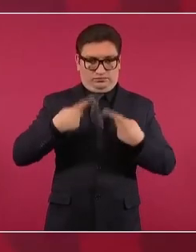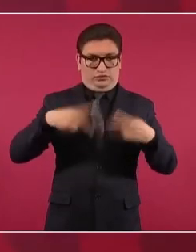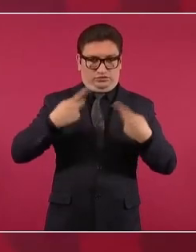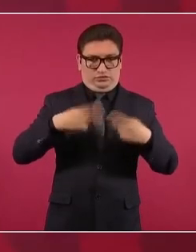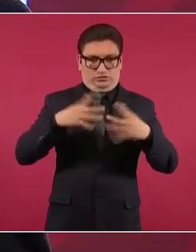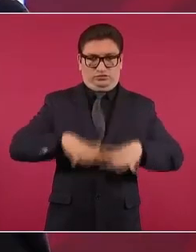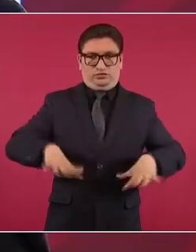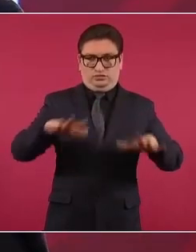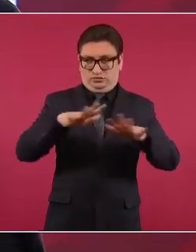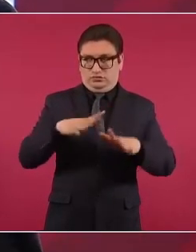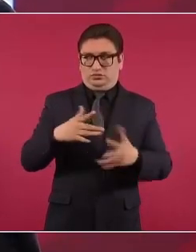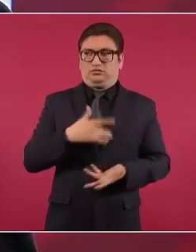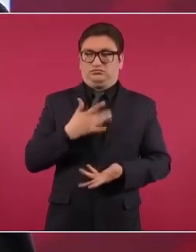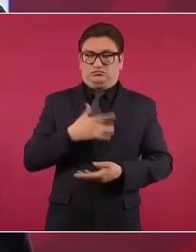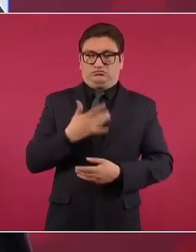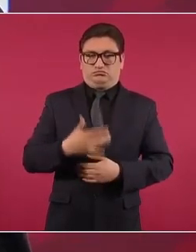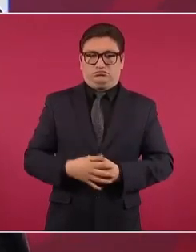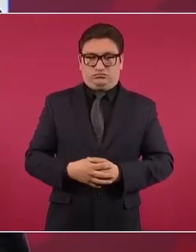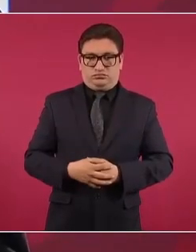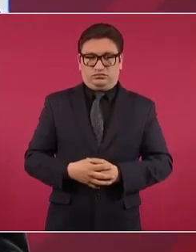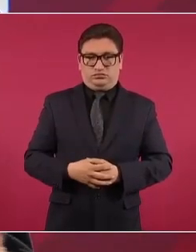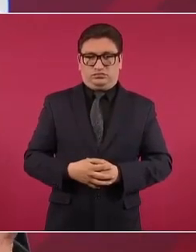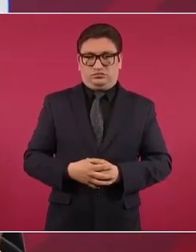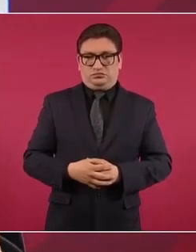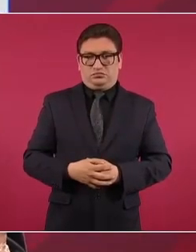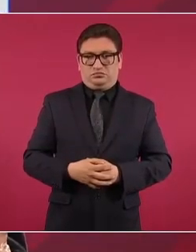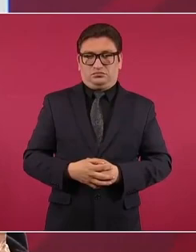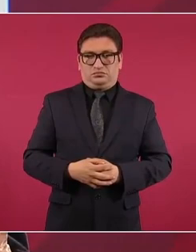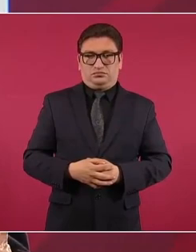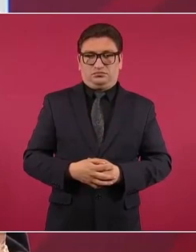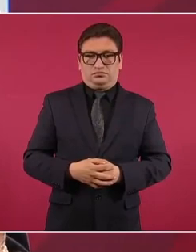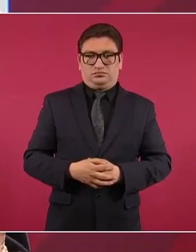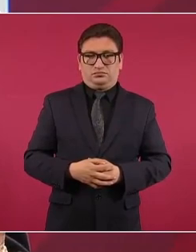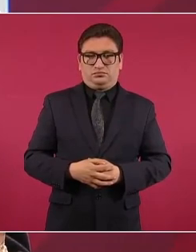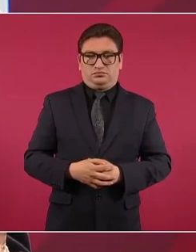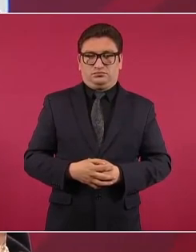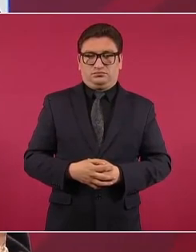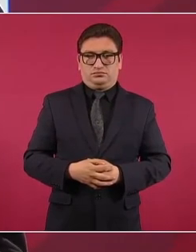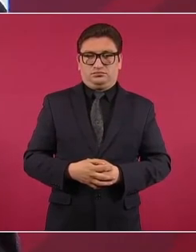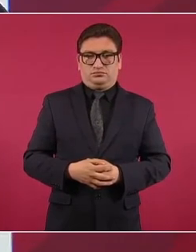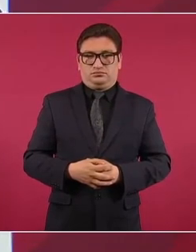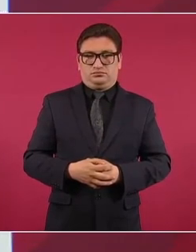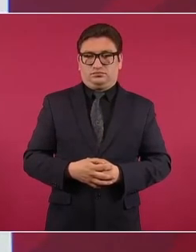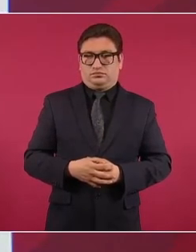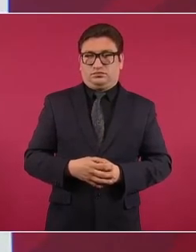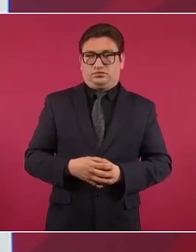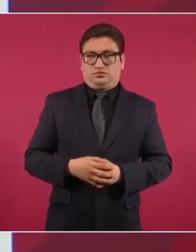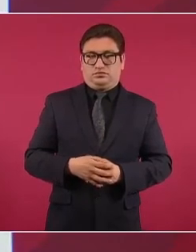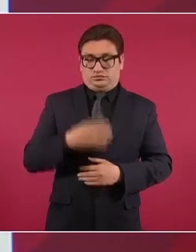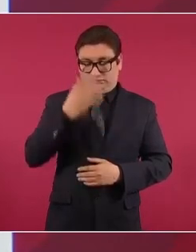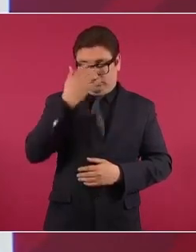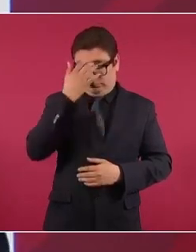no están